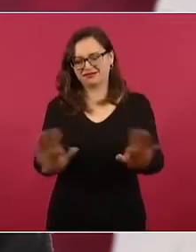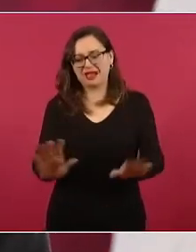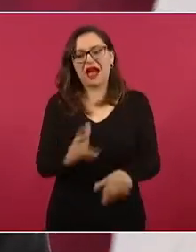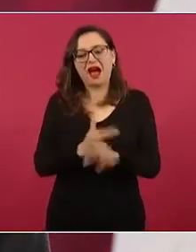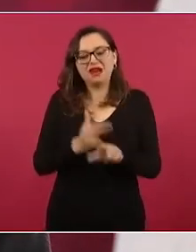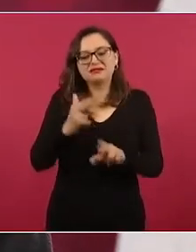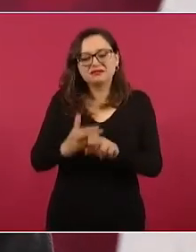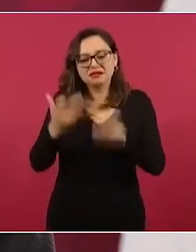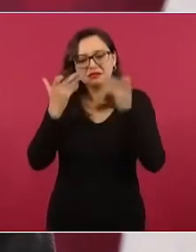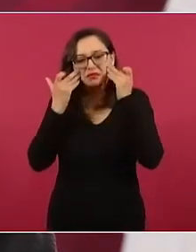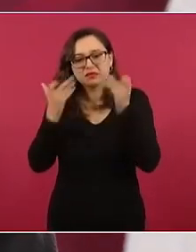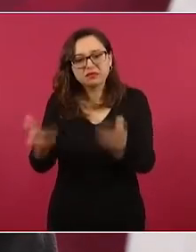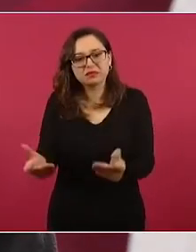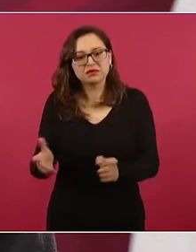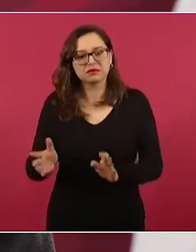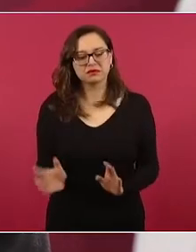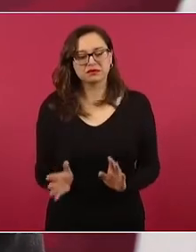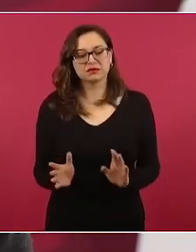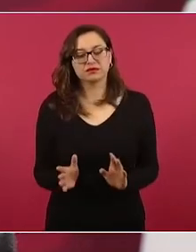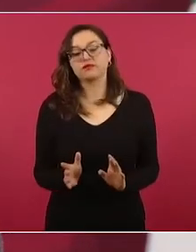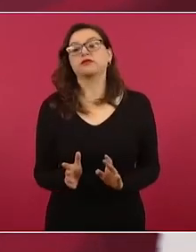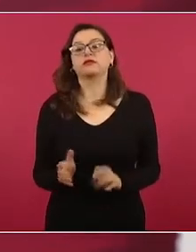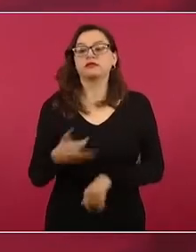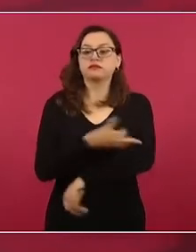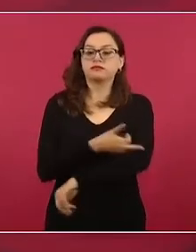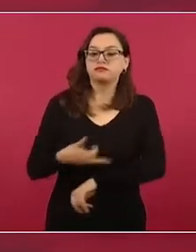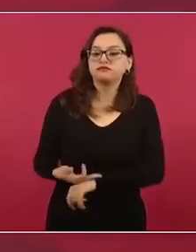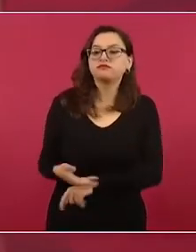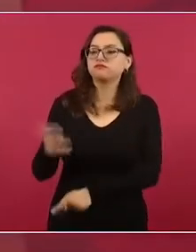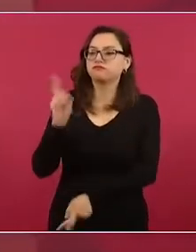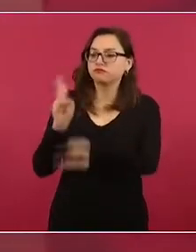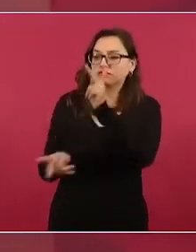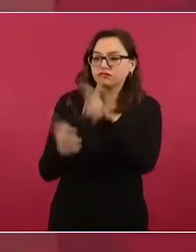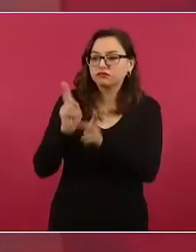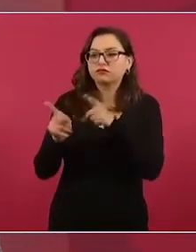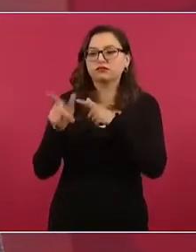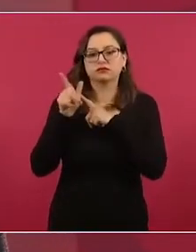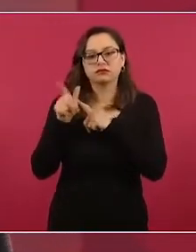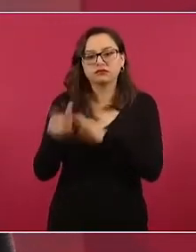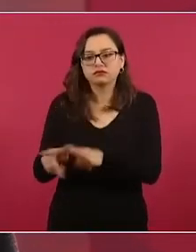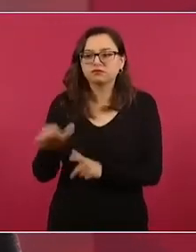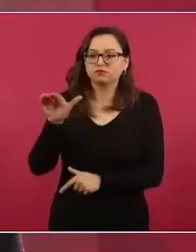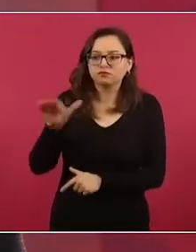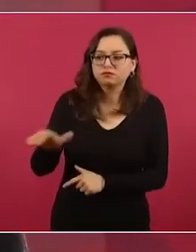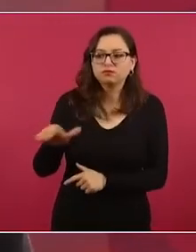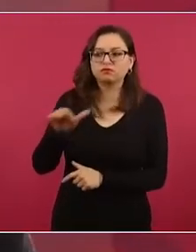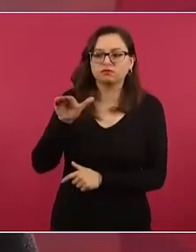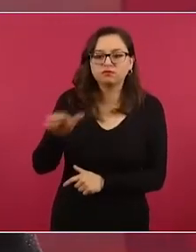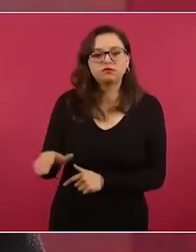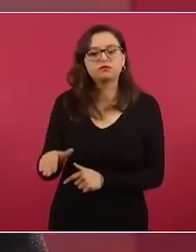se está haciendo esa labor